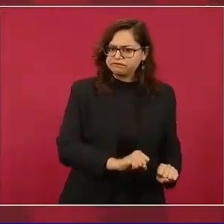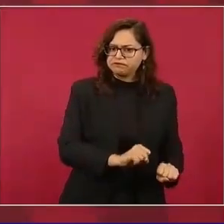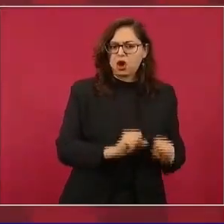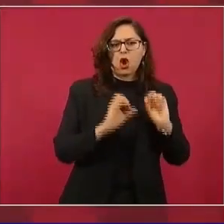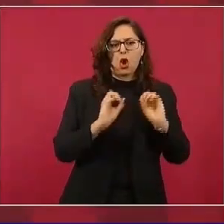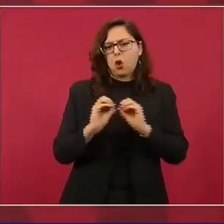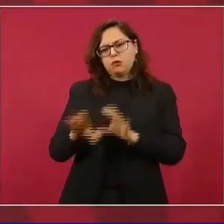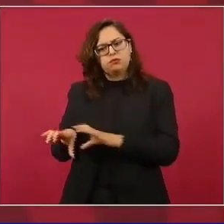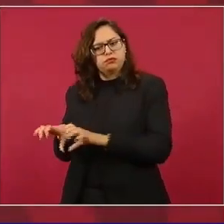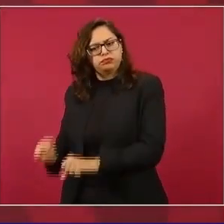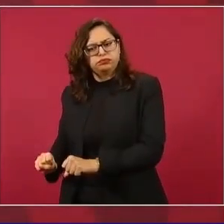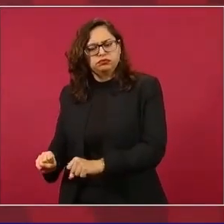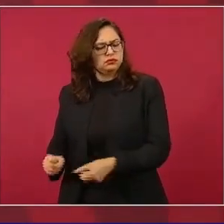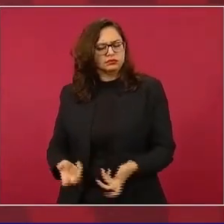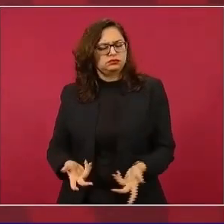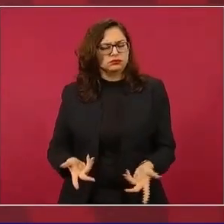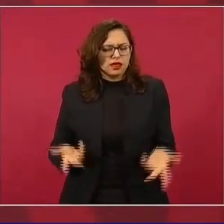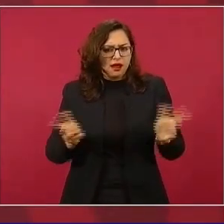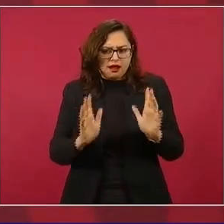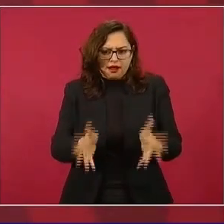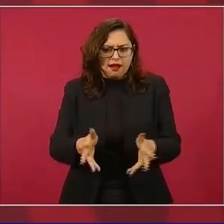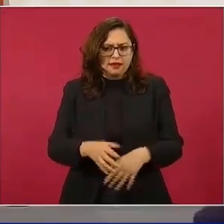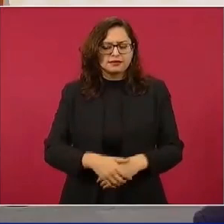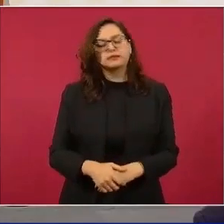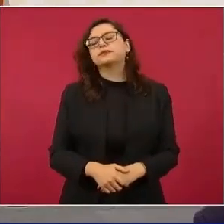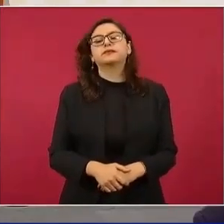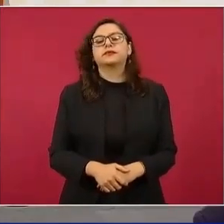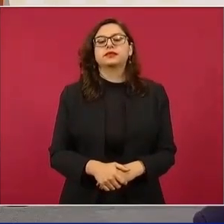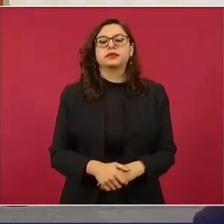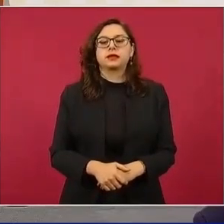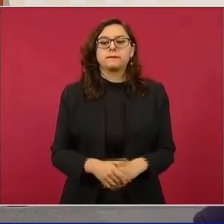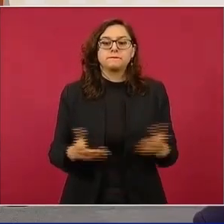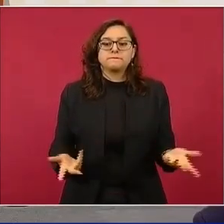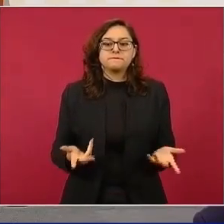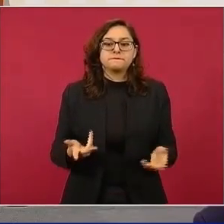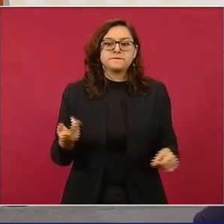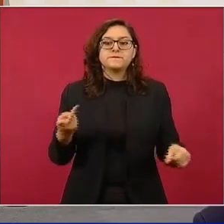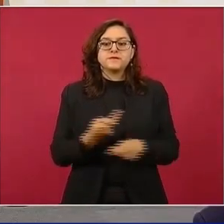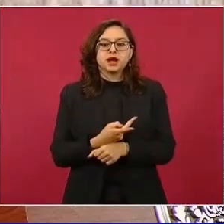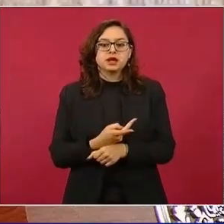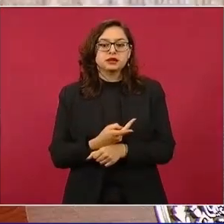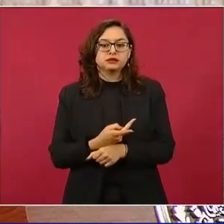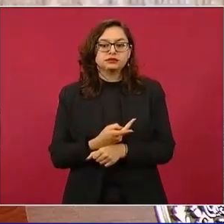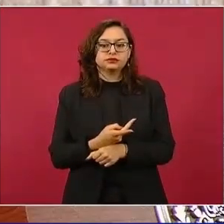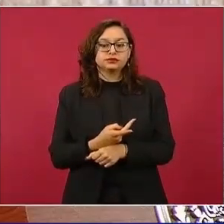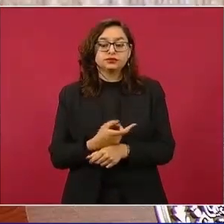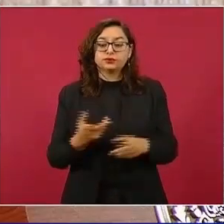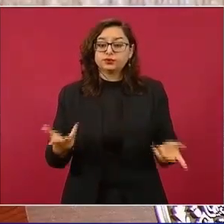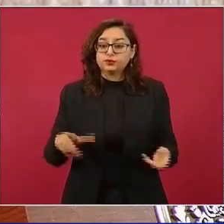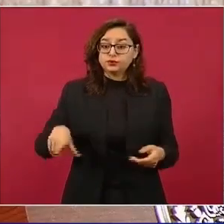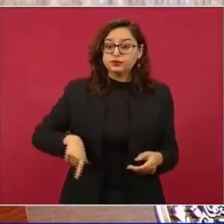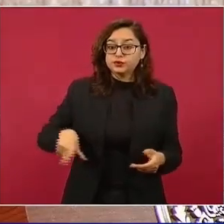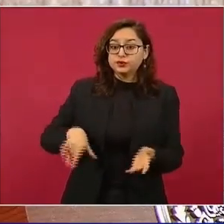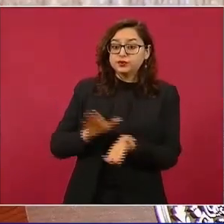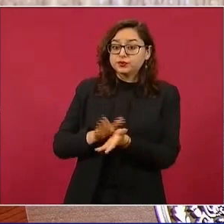convertirse en aplaudidor del que esté en el gobierno,